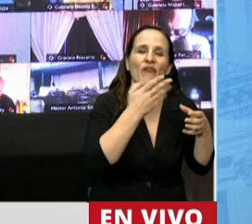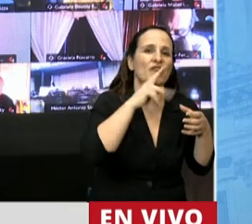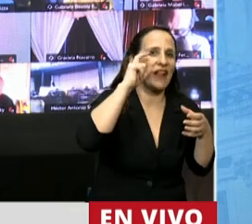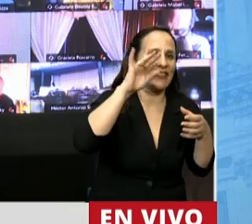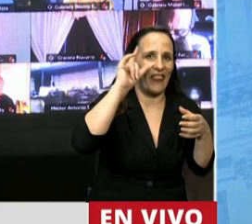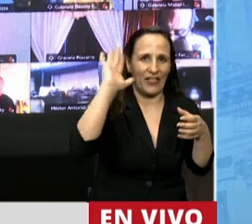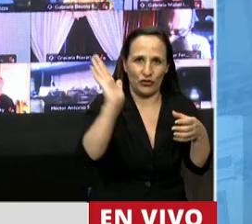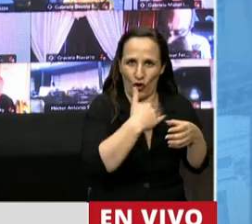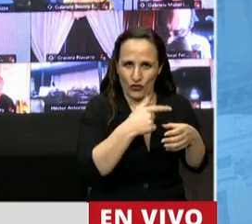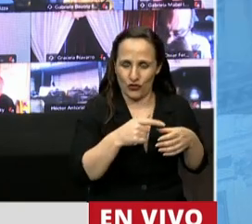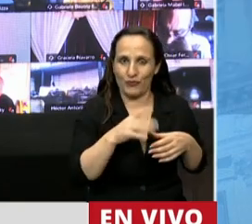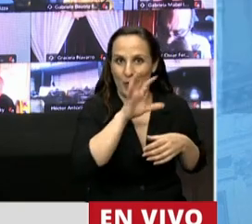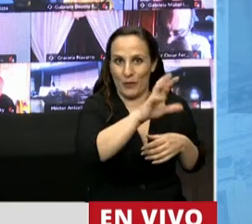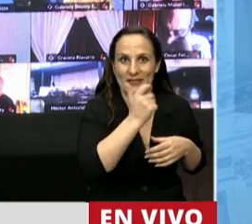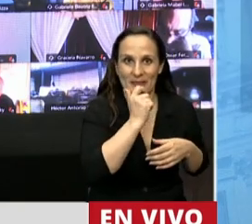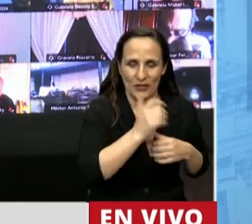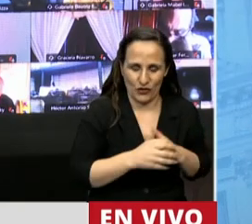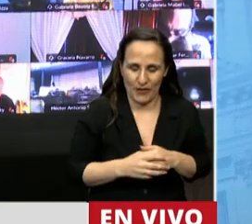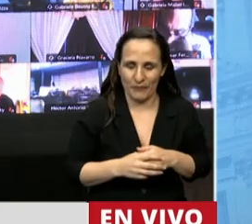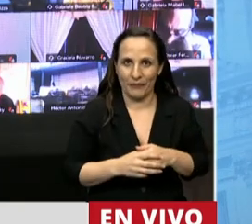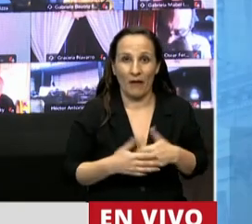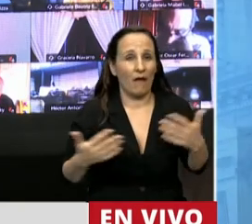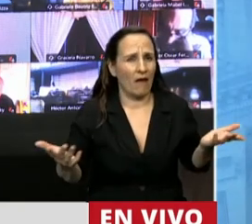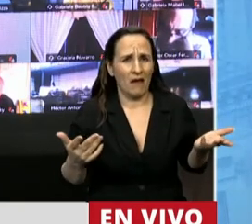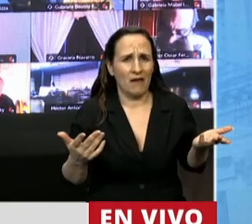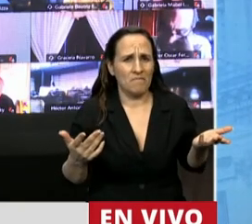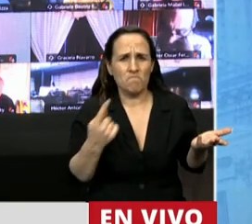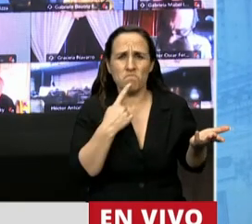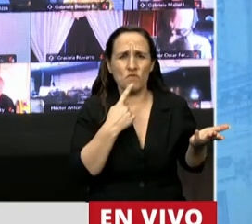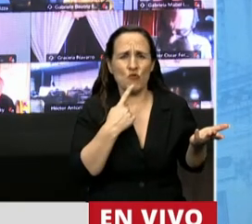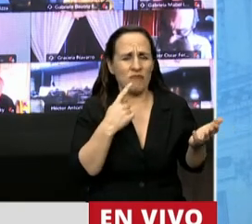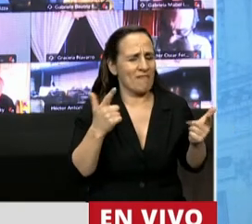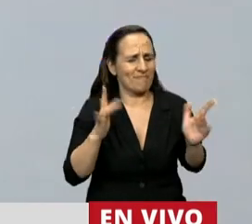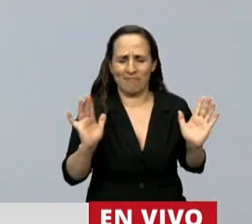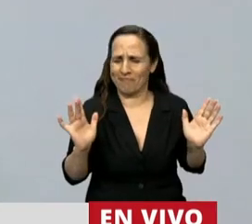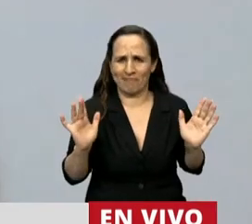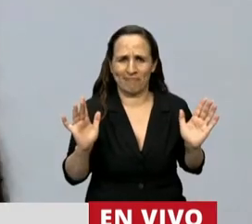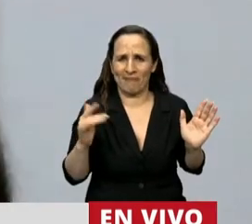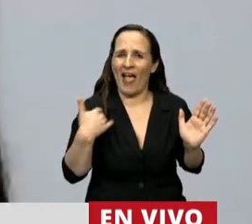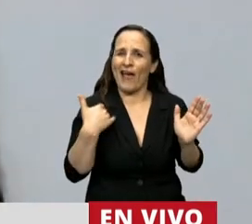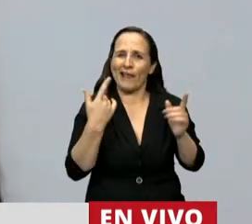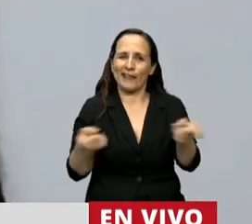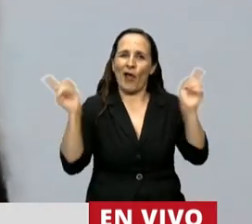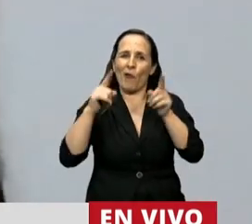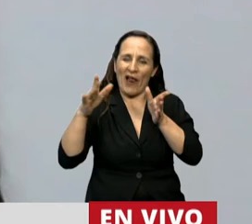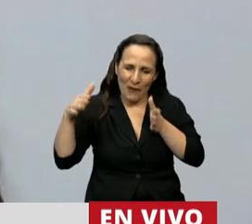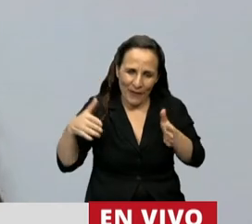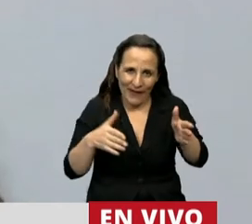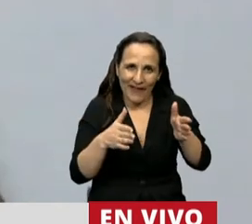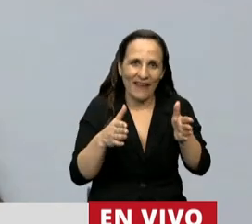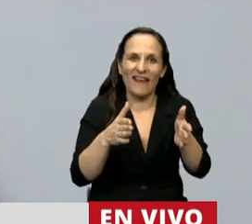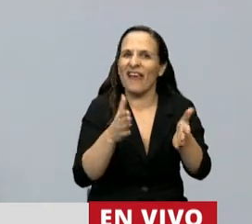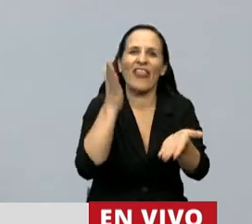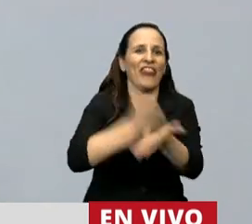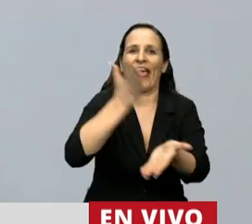Mendoza. Mire, señor presidente, no tengamos dudas, la Argentina ha recobrado un camino. El camino del reconocimiento